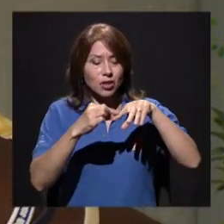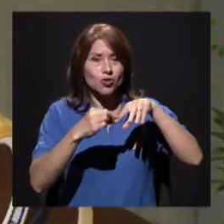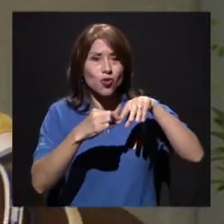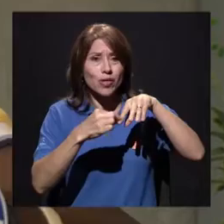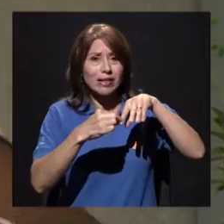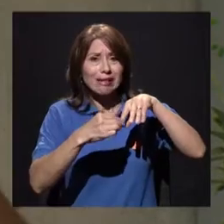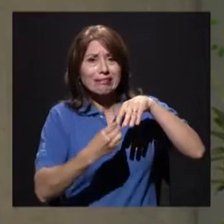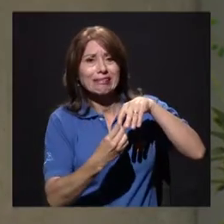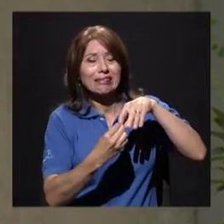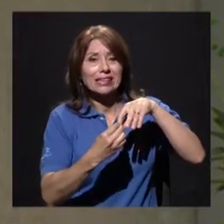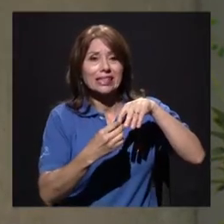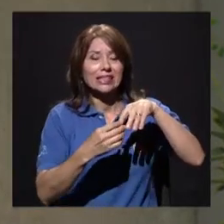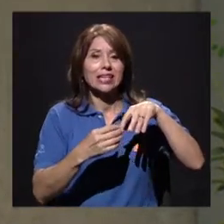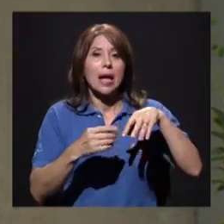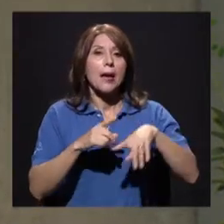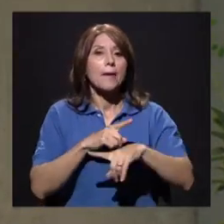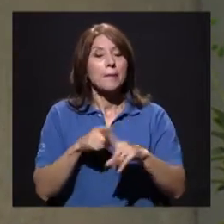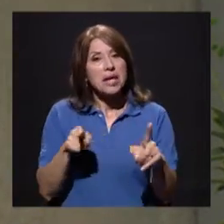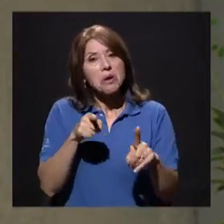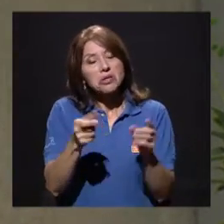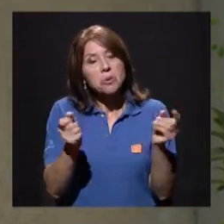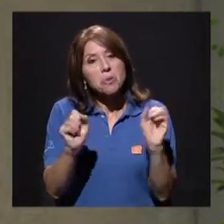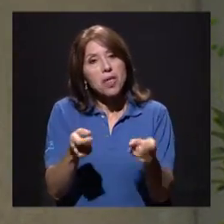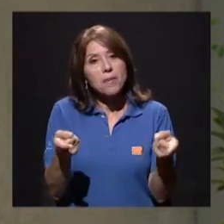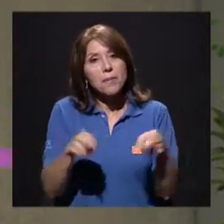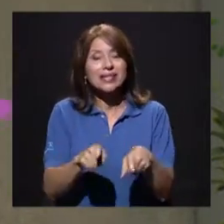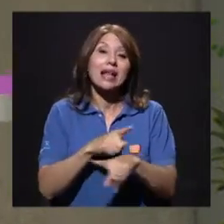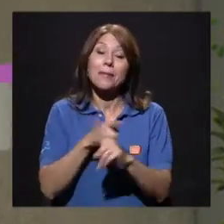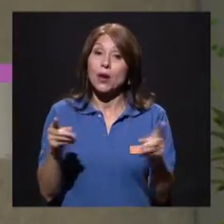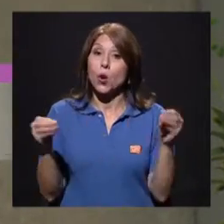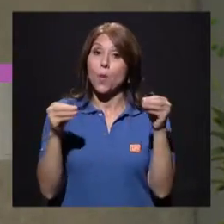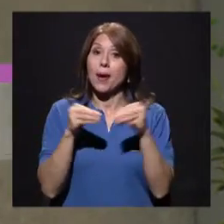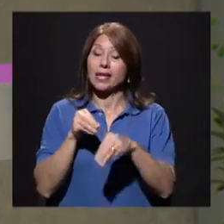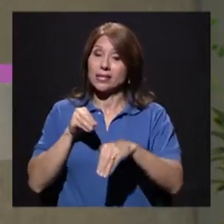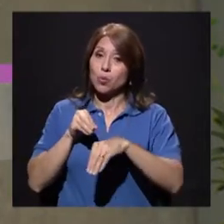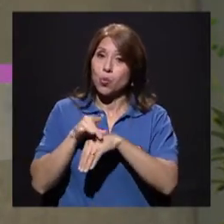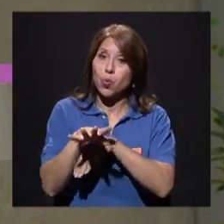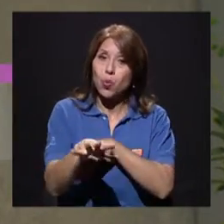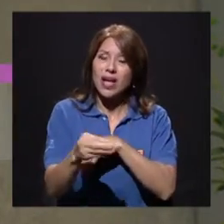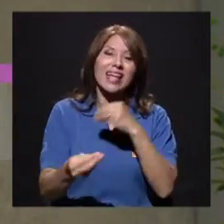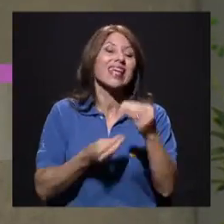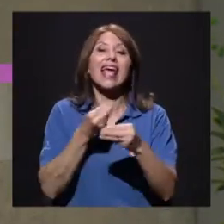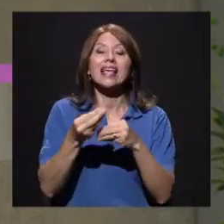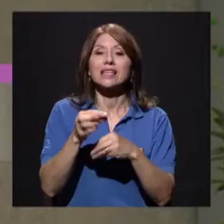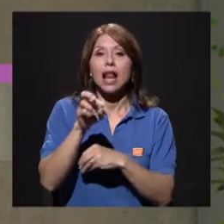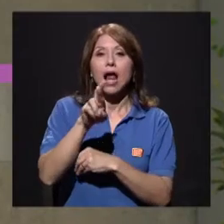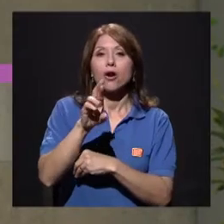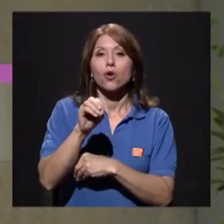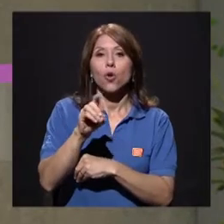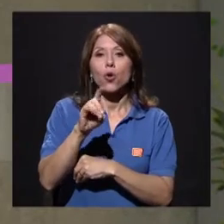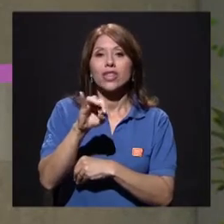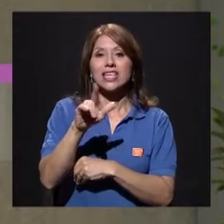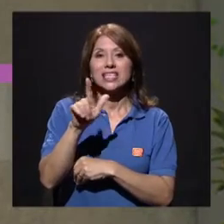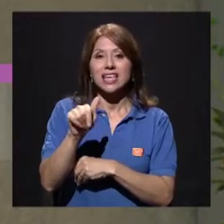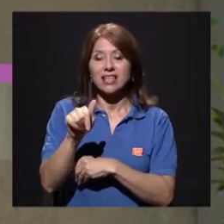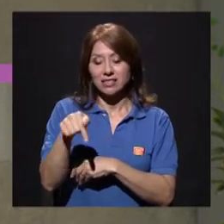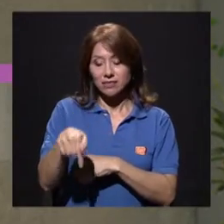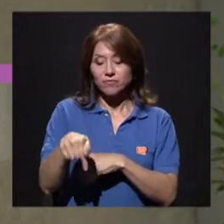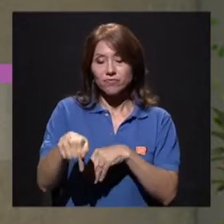lesiones, pero más, más son las rodillas que se van a ver involucradas en el impacto del cemento, del